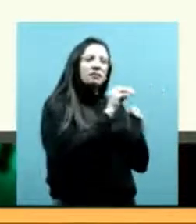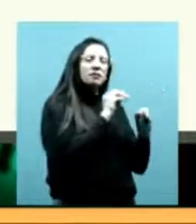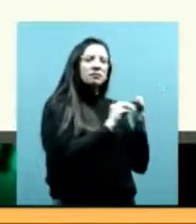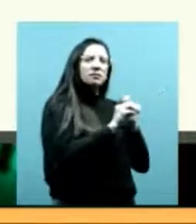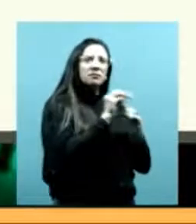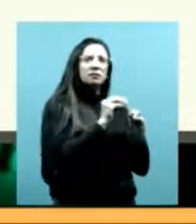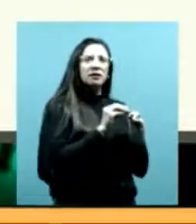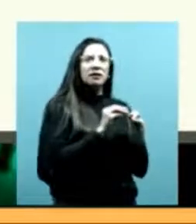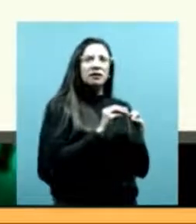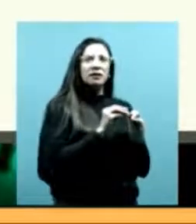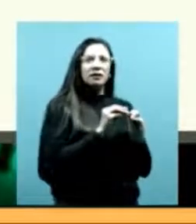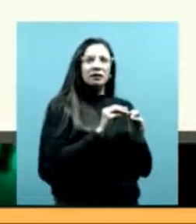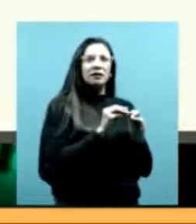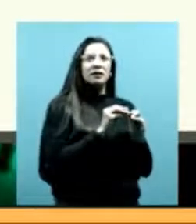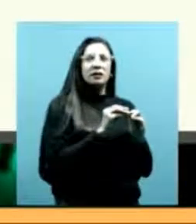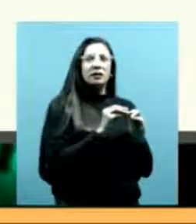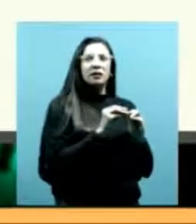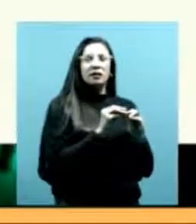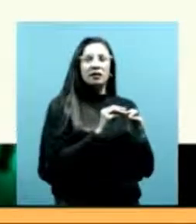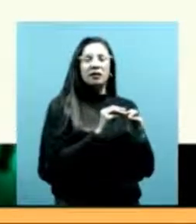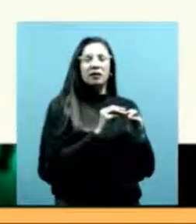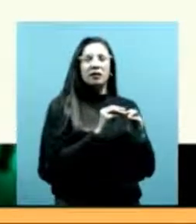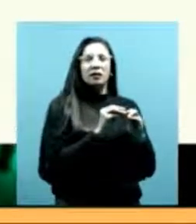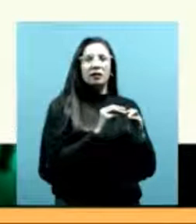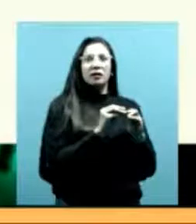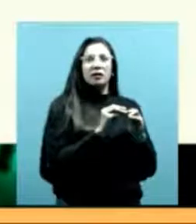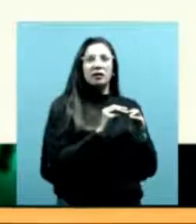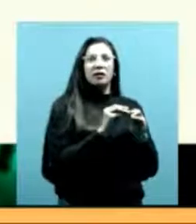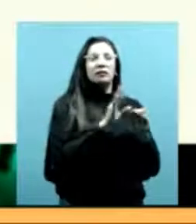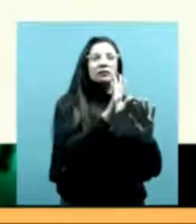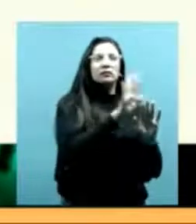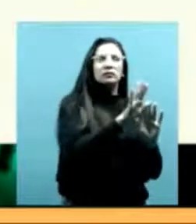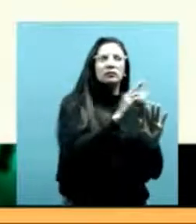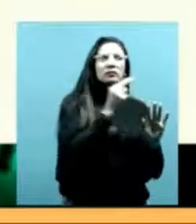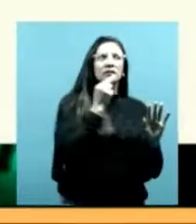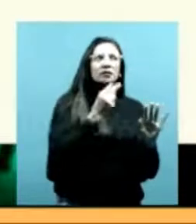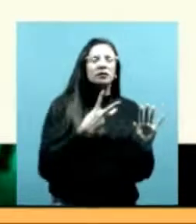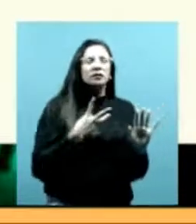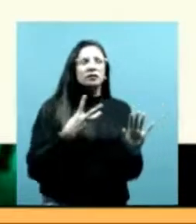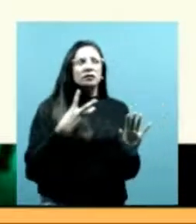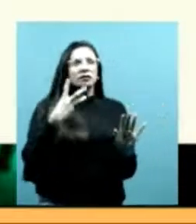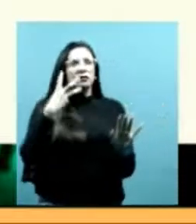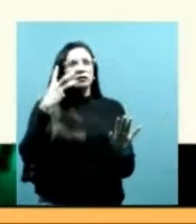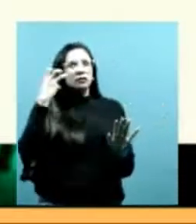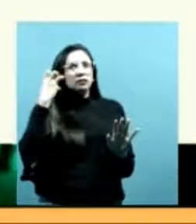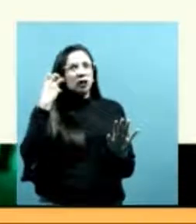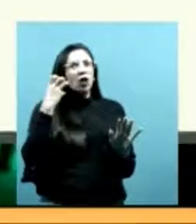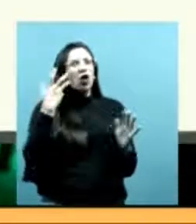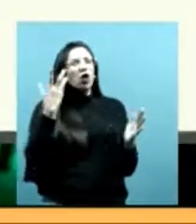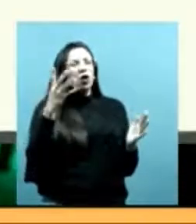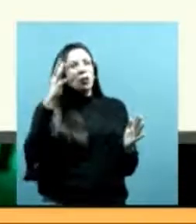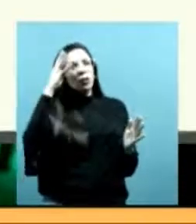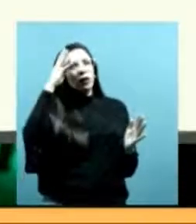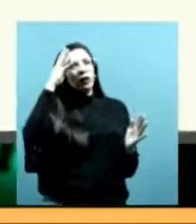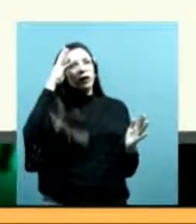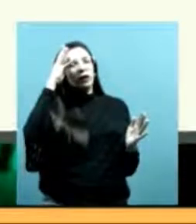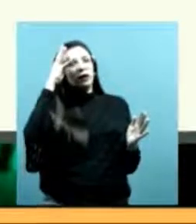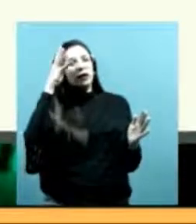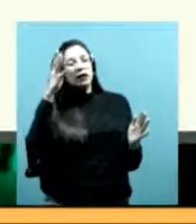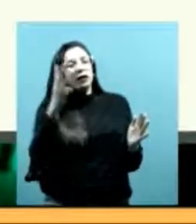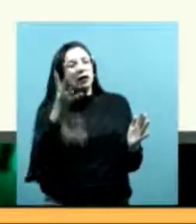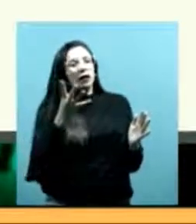para intervenir en esa arena de disputas sobre el pasado tanto en los planos ideológicos epistémicos incluso